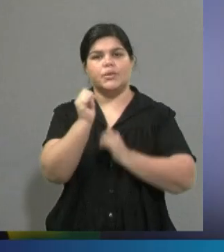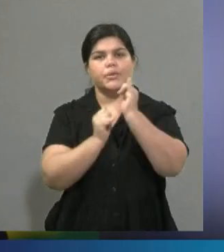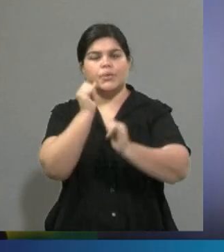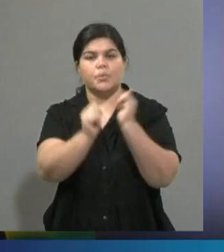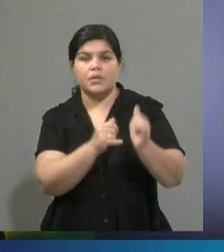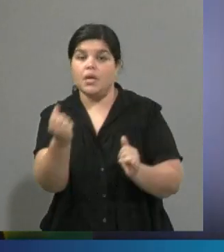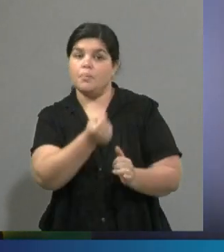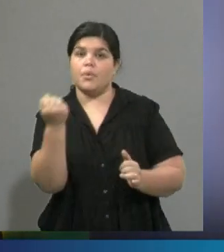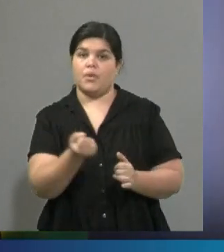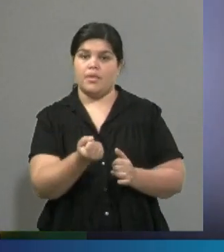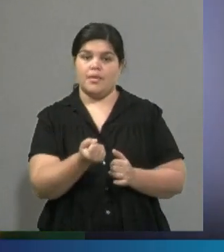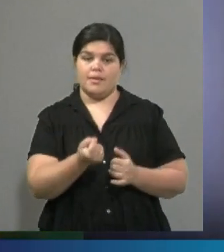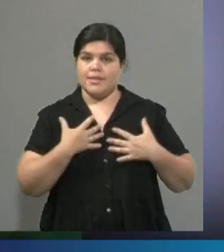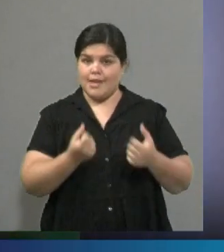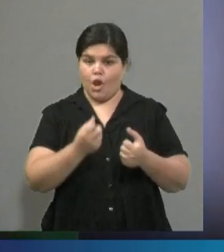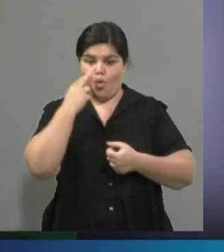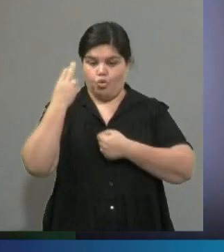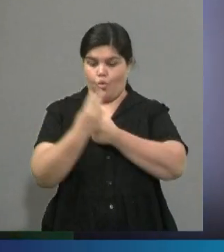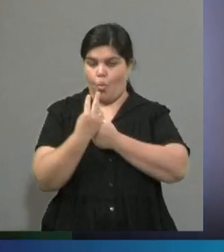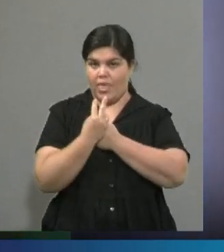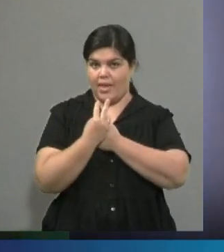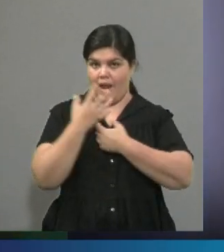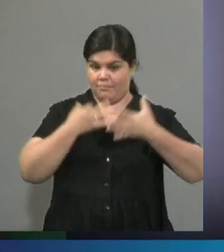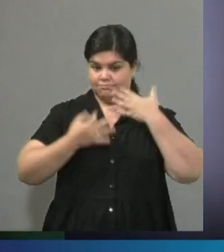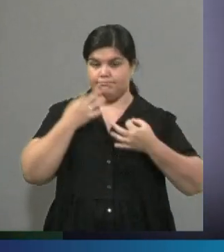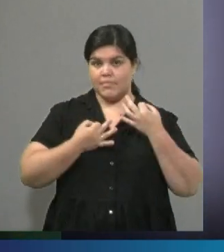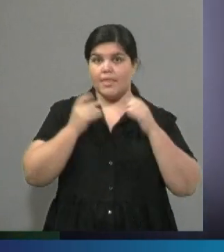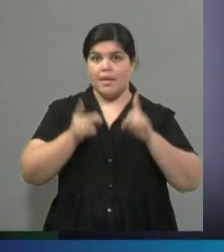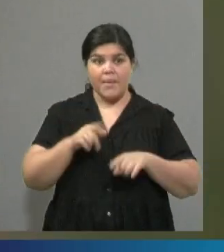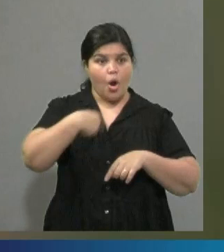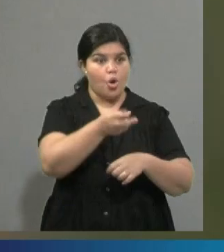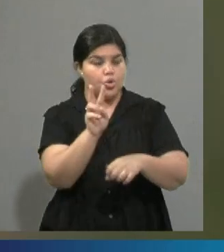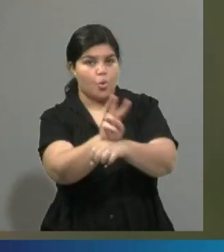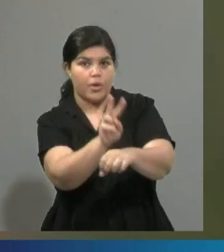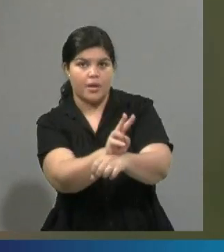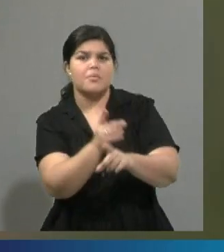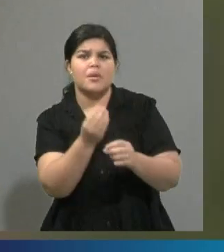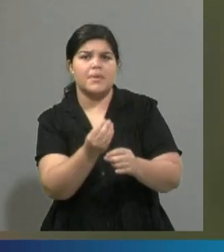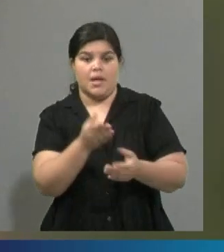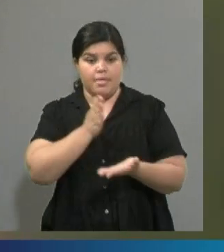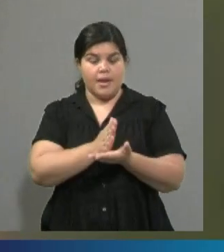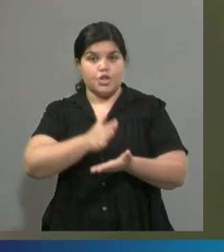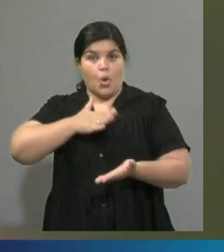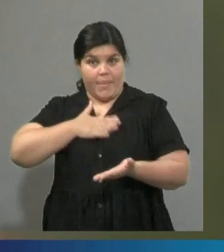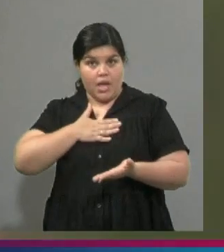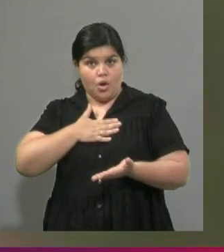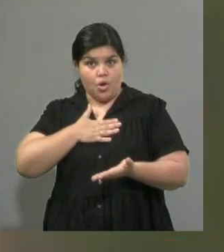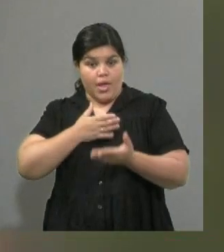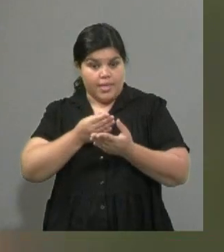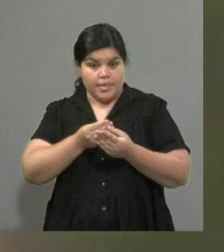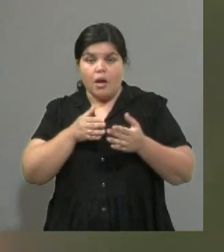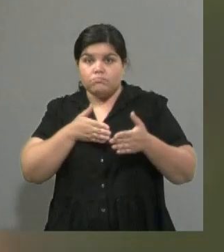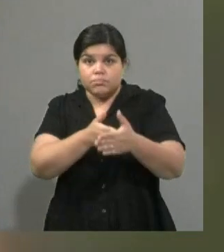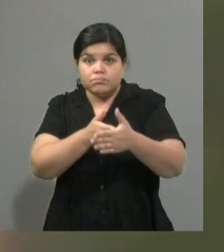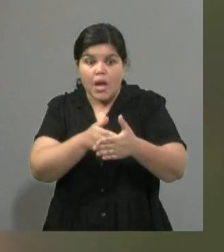la salud de uno para preservar la salud del otro. Ahí está este tema de tus derechos terminan cuando empiezan los del otro. Entonces lo que dicen es que en